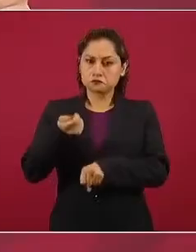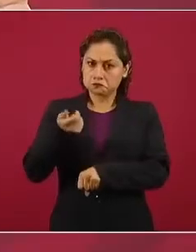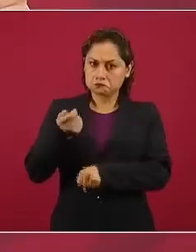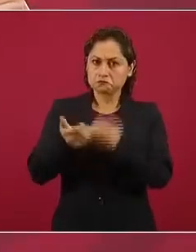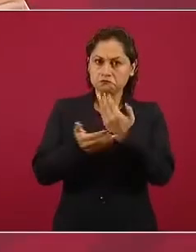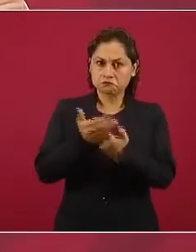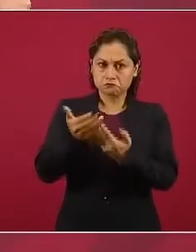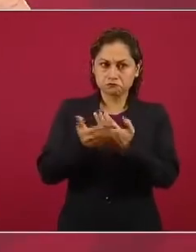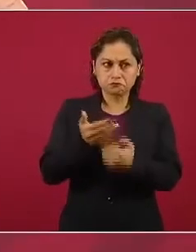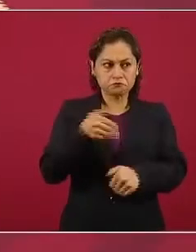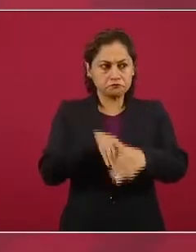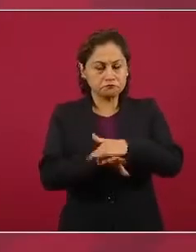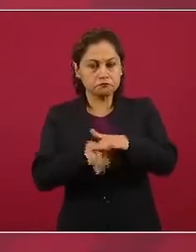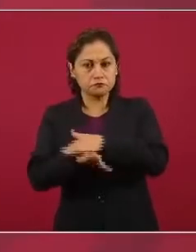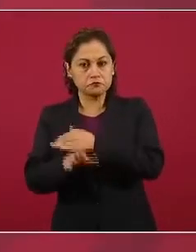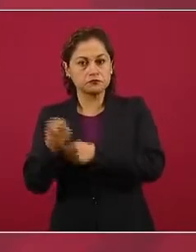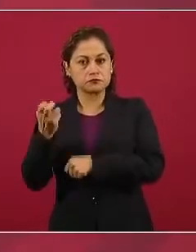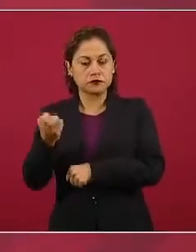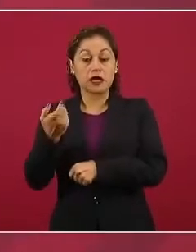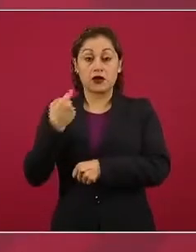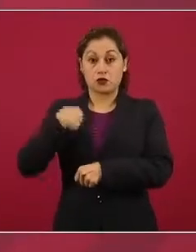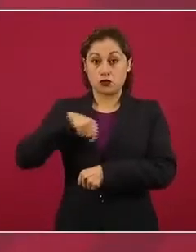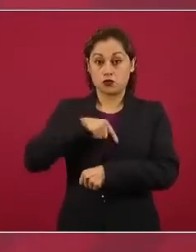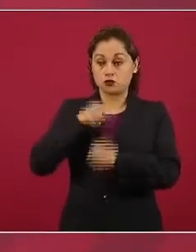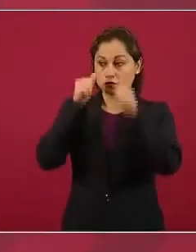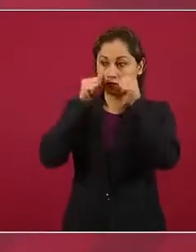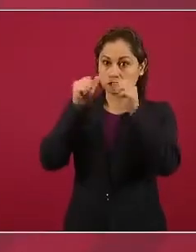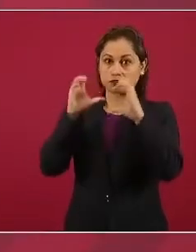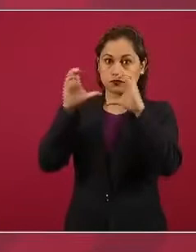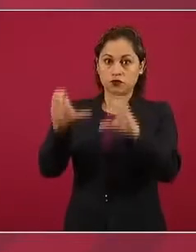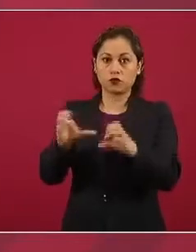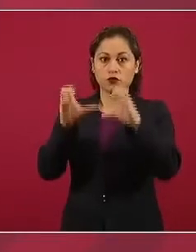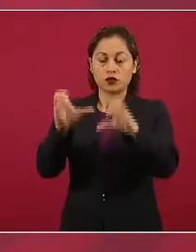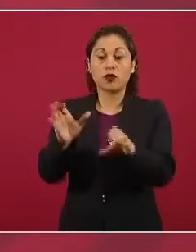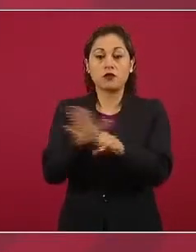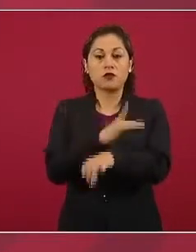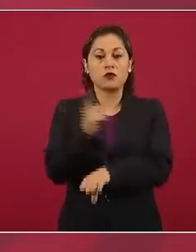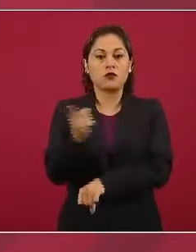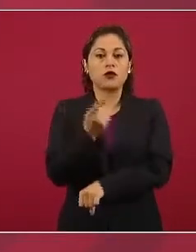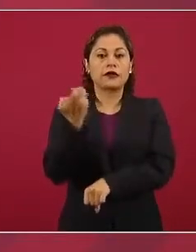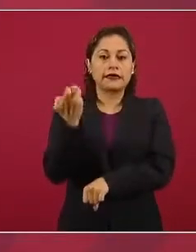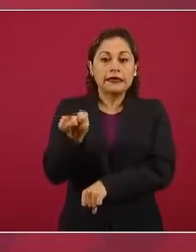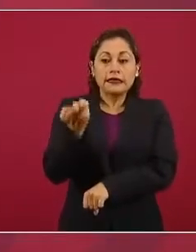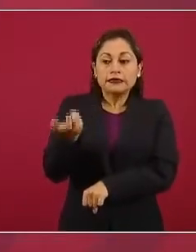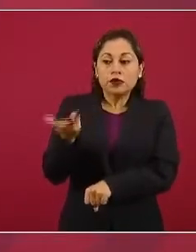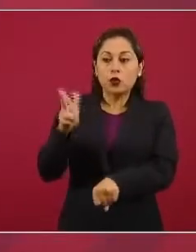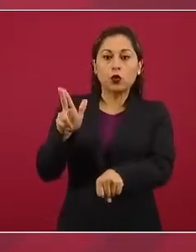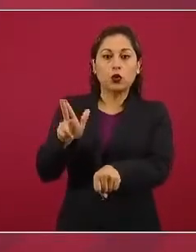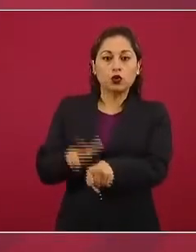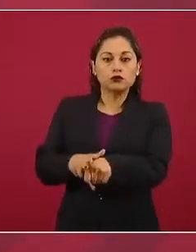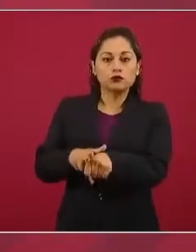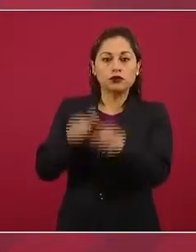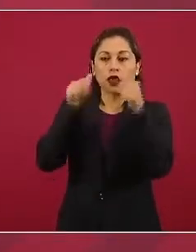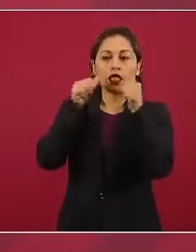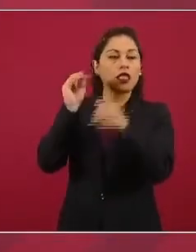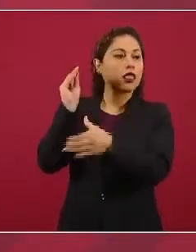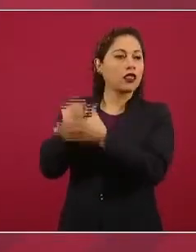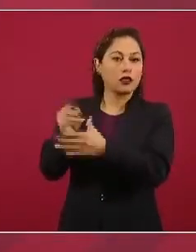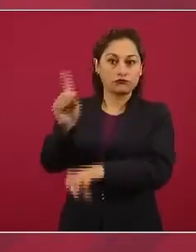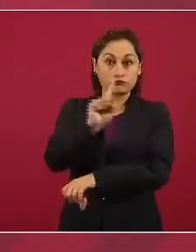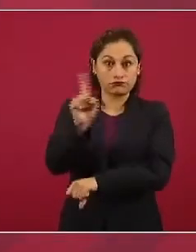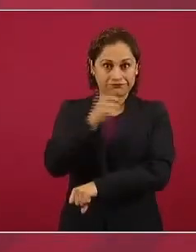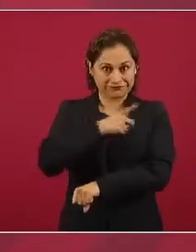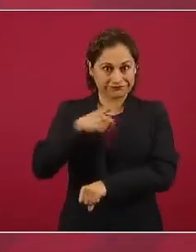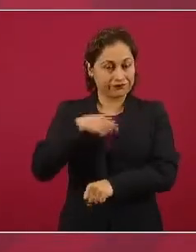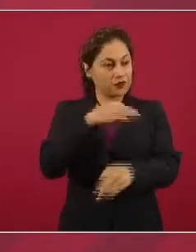en su ocupación hospitalaria. También decir, no se descobije en ningún momento si ni se deja de atender. Hay estados